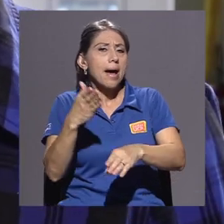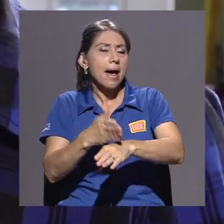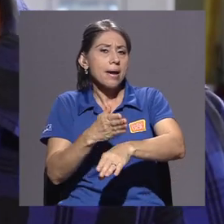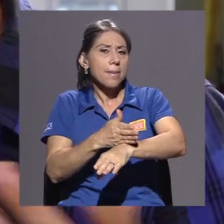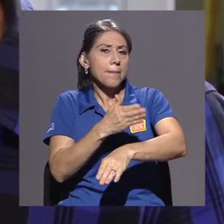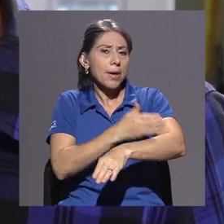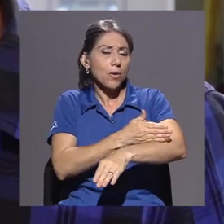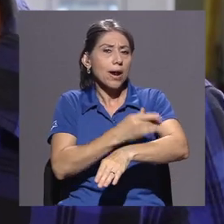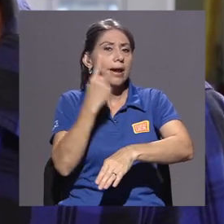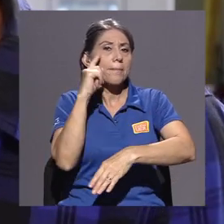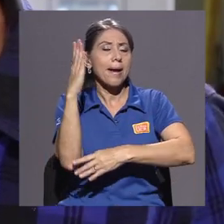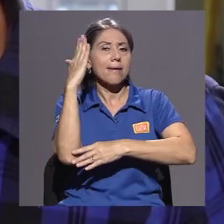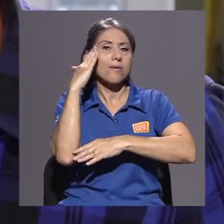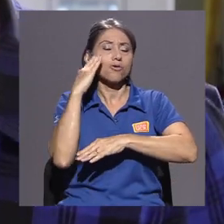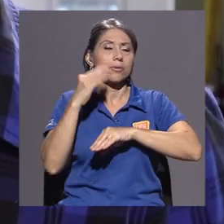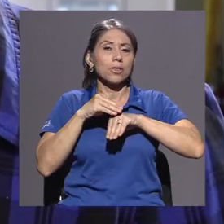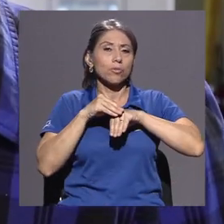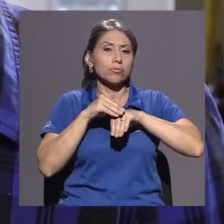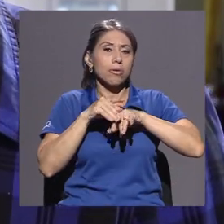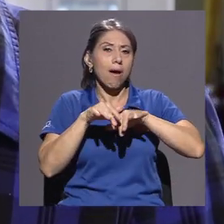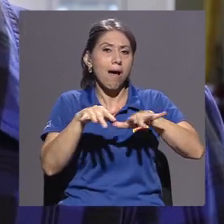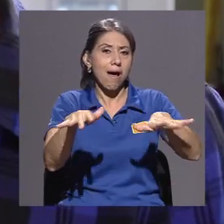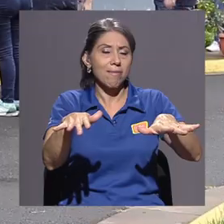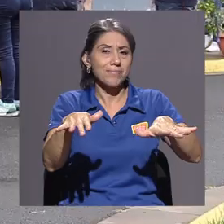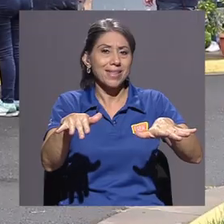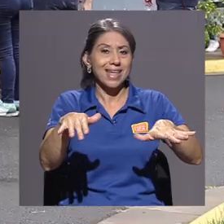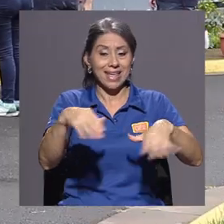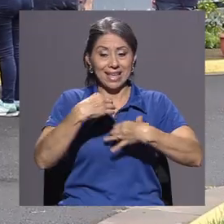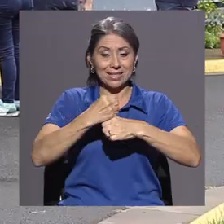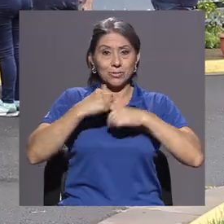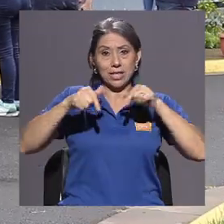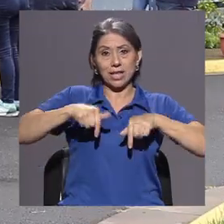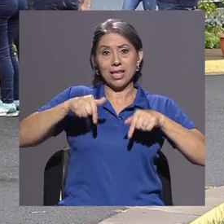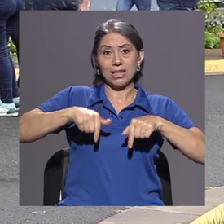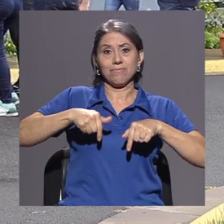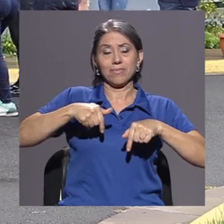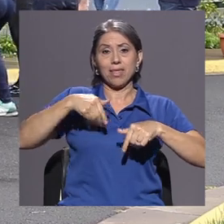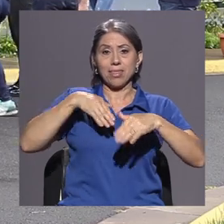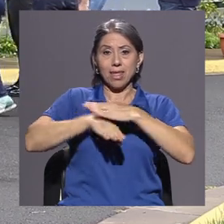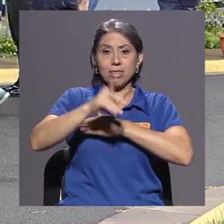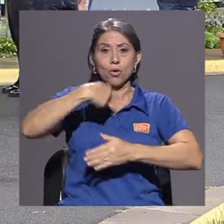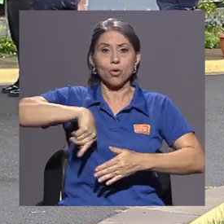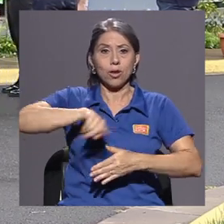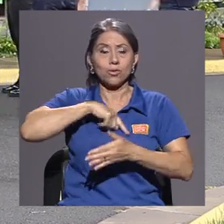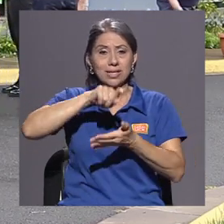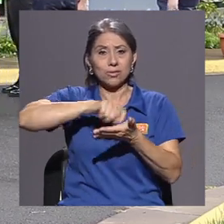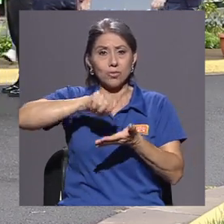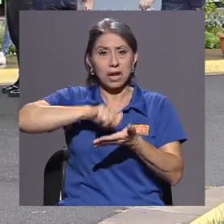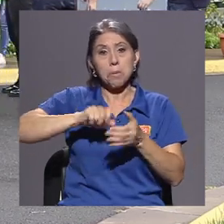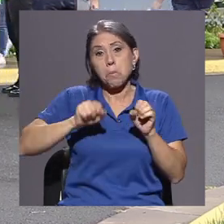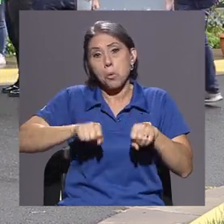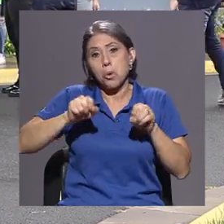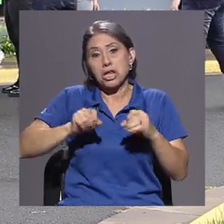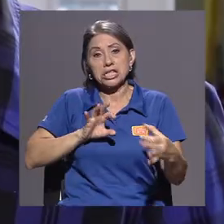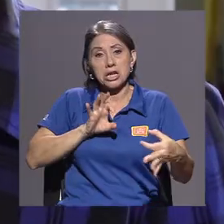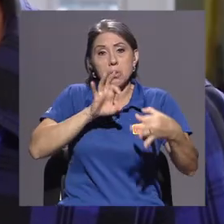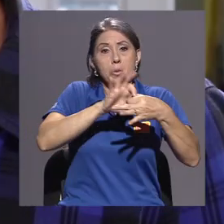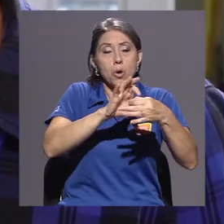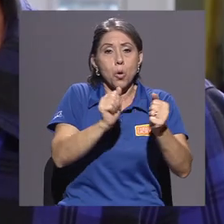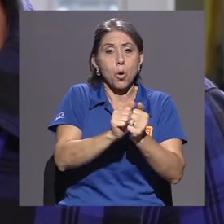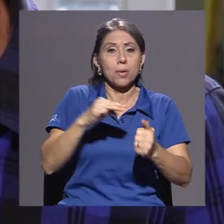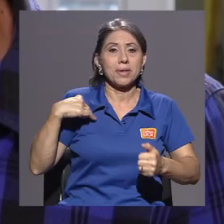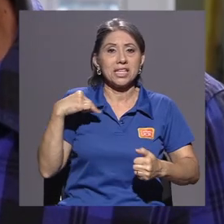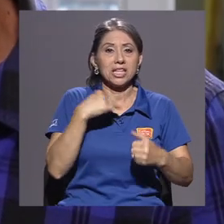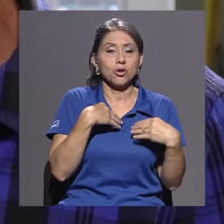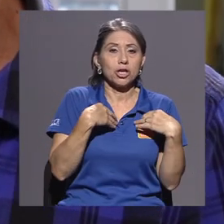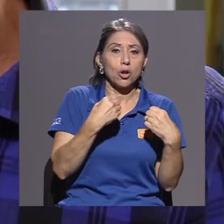expandir este conocimiento que estamos generando dentro de nuestra escuela. Podría ser en el Ministerio de Salud, en la